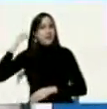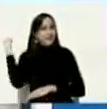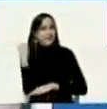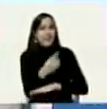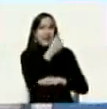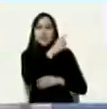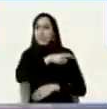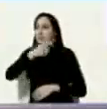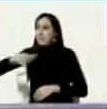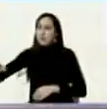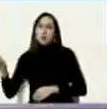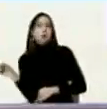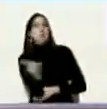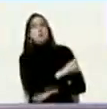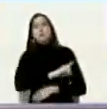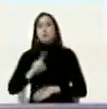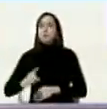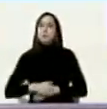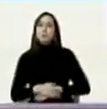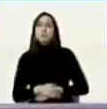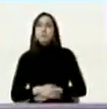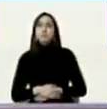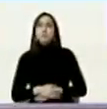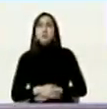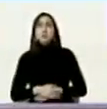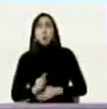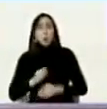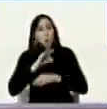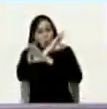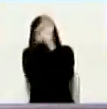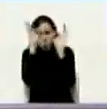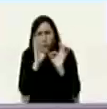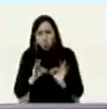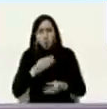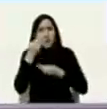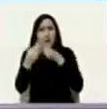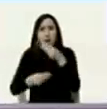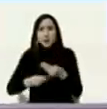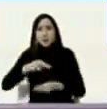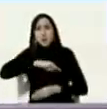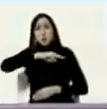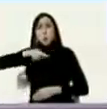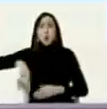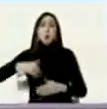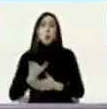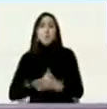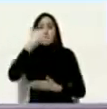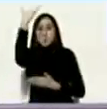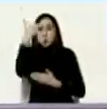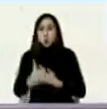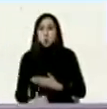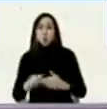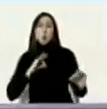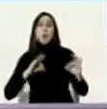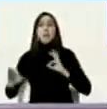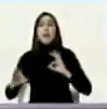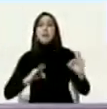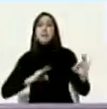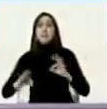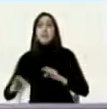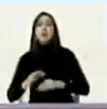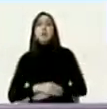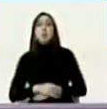tipo manejándola en base a nuestro proyecto estratégico pero con la